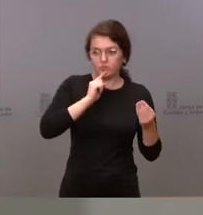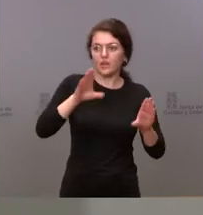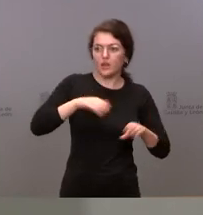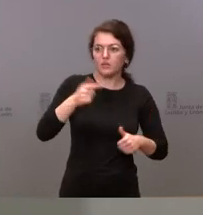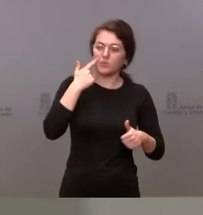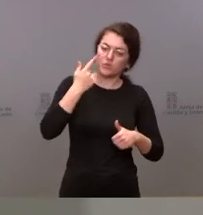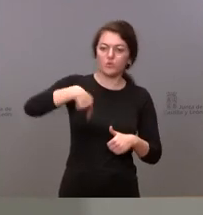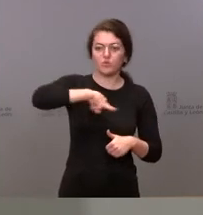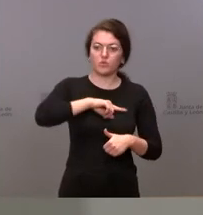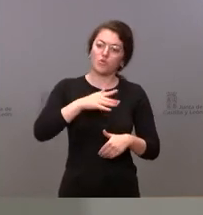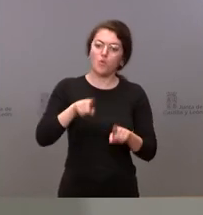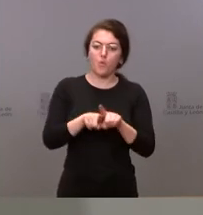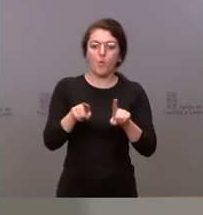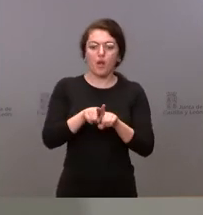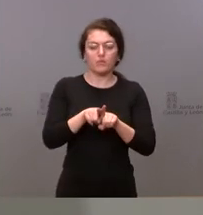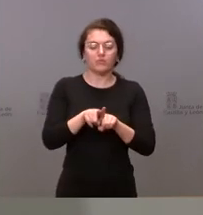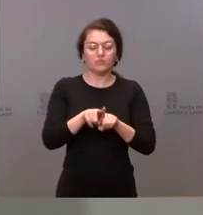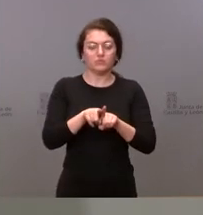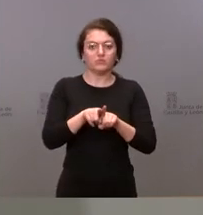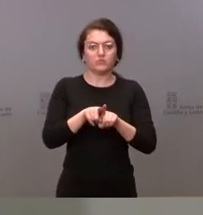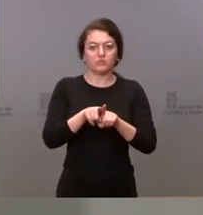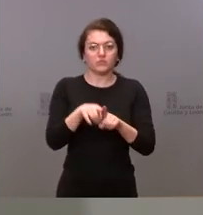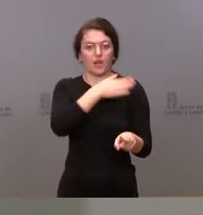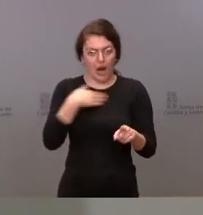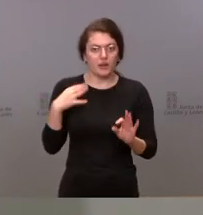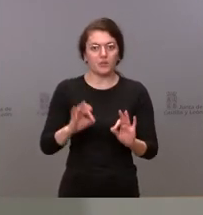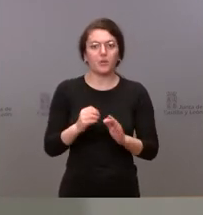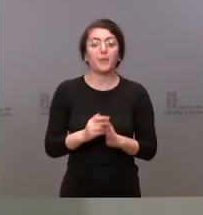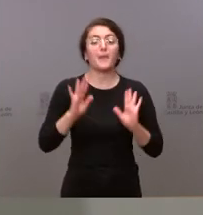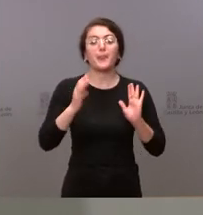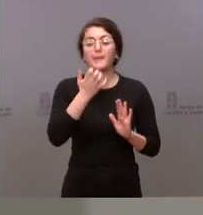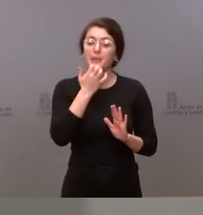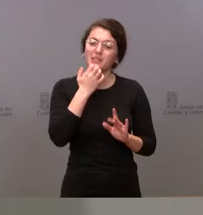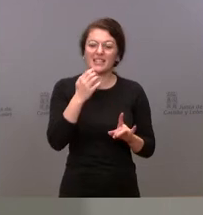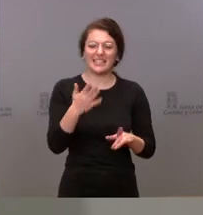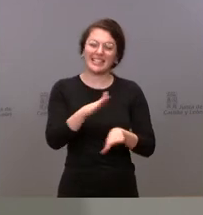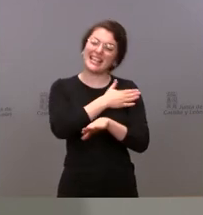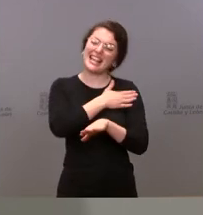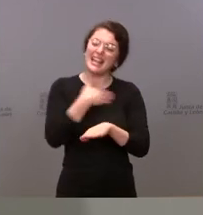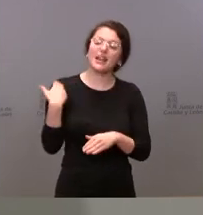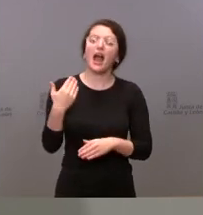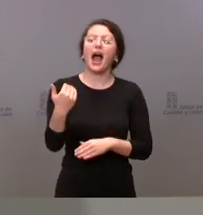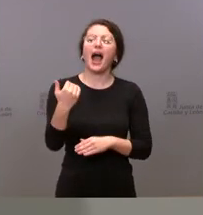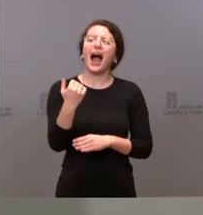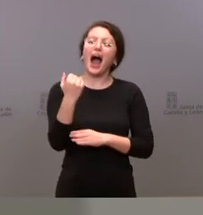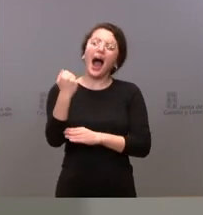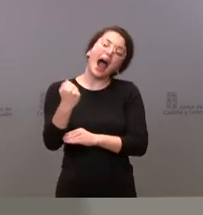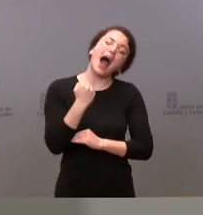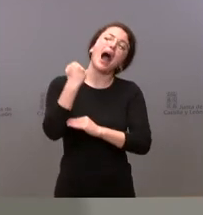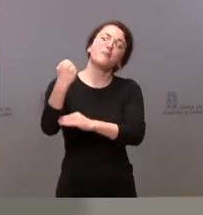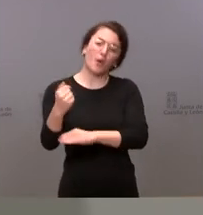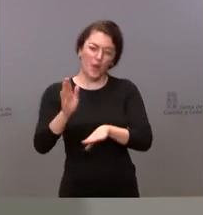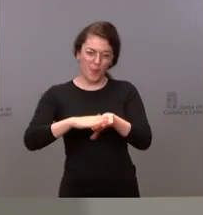de esas demandas si lo que se plantea aquí son apoyos a cambio de privilegios lógicamente nosotros creemos creemos en la igualdad